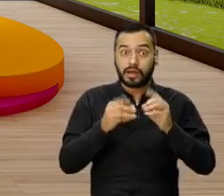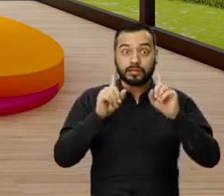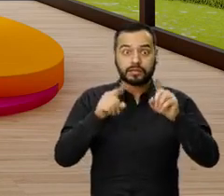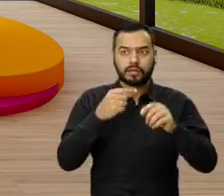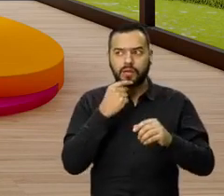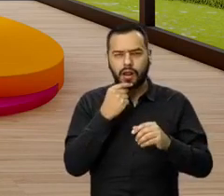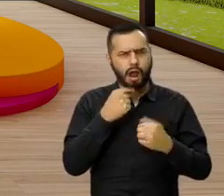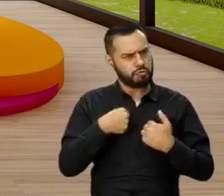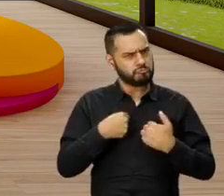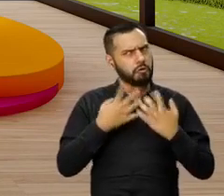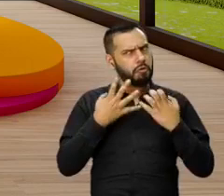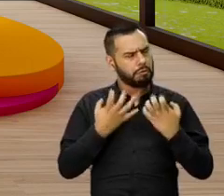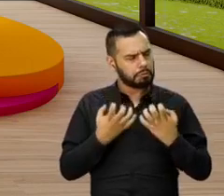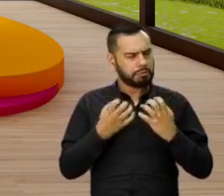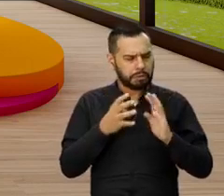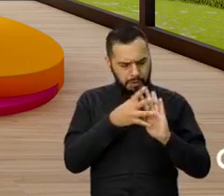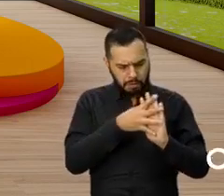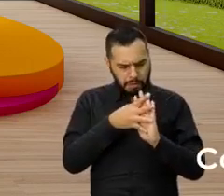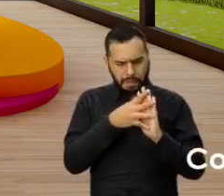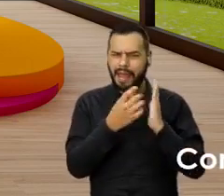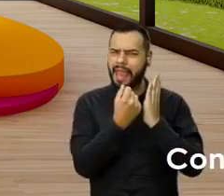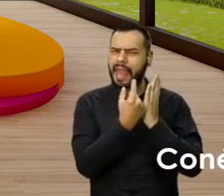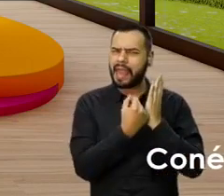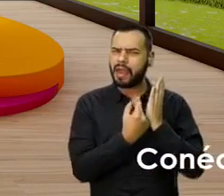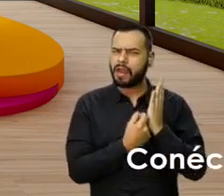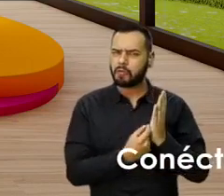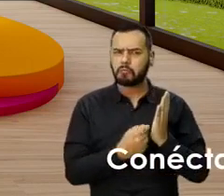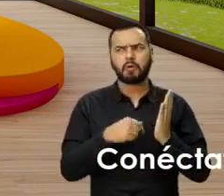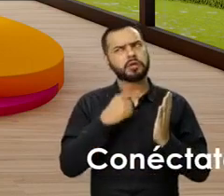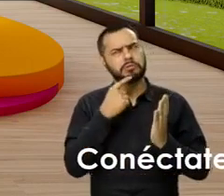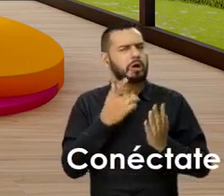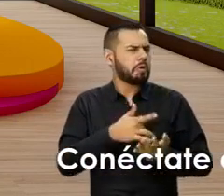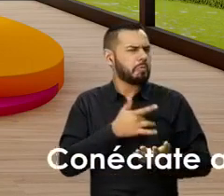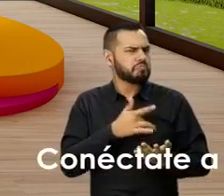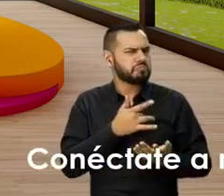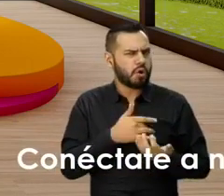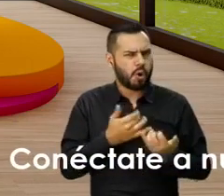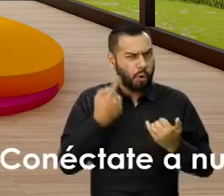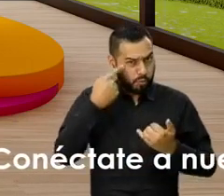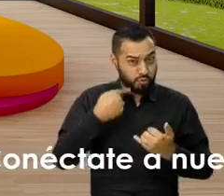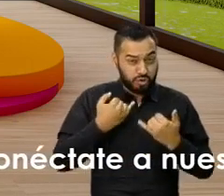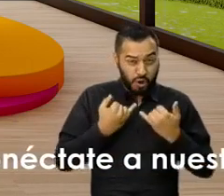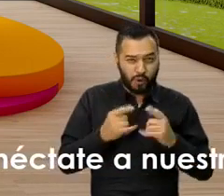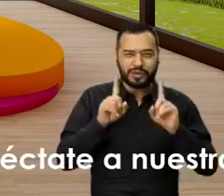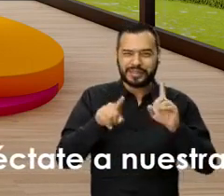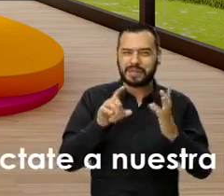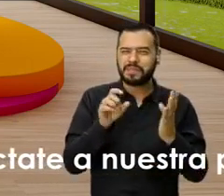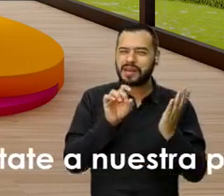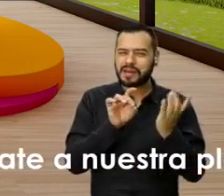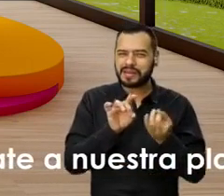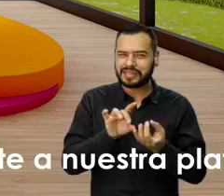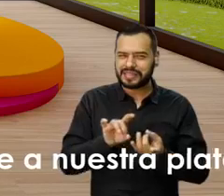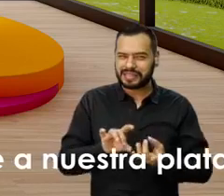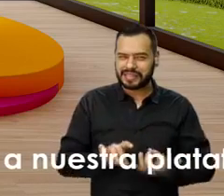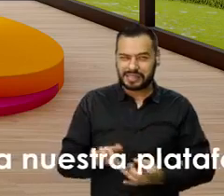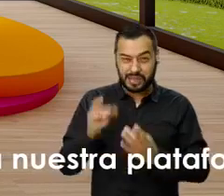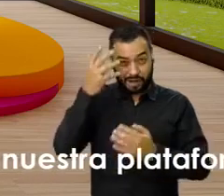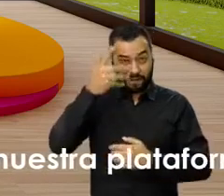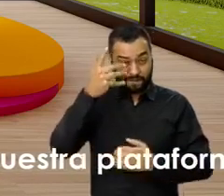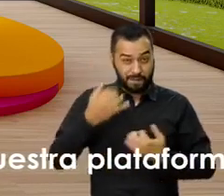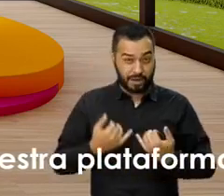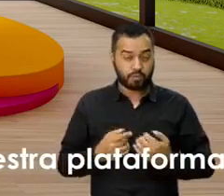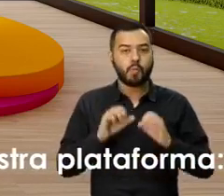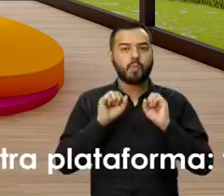diligenciar al final de este Live la encuesta de satisfacción que también vamos a compartir en los comentarios, pues van a poder